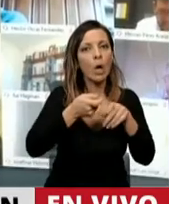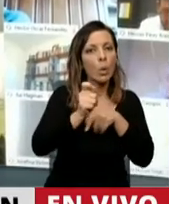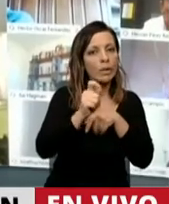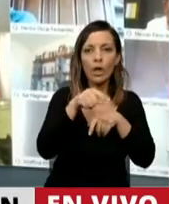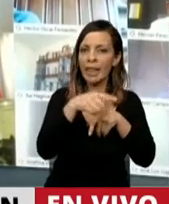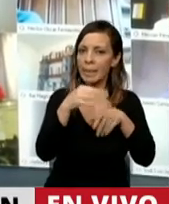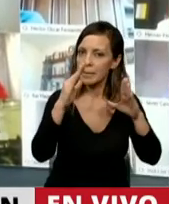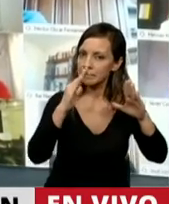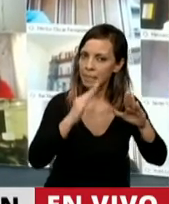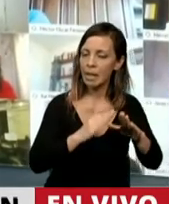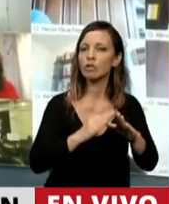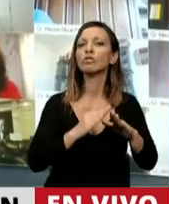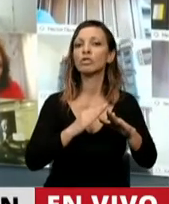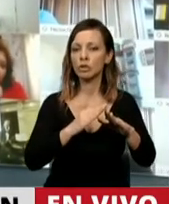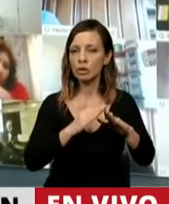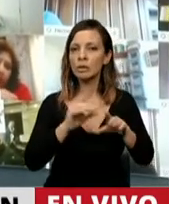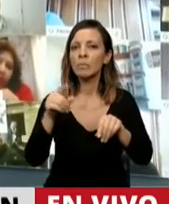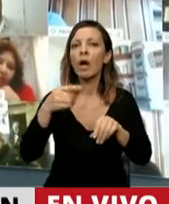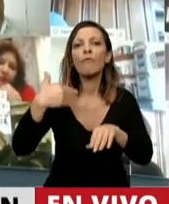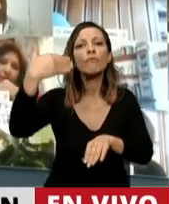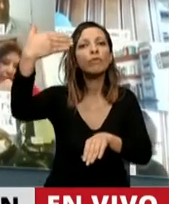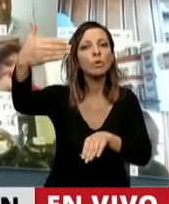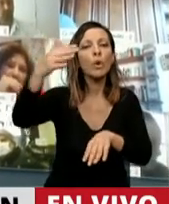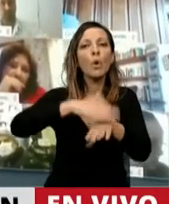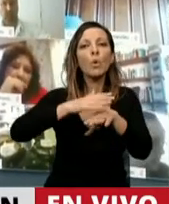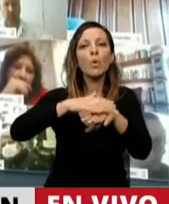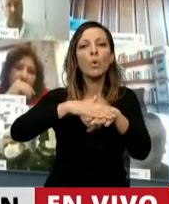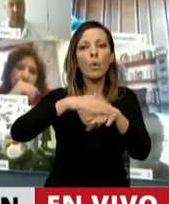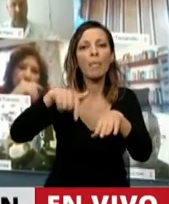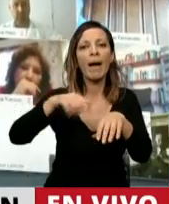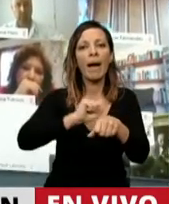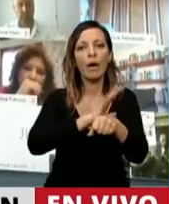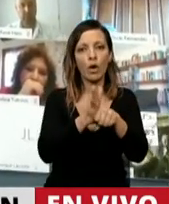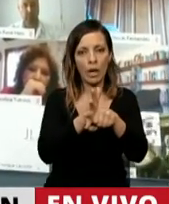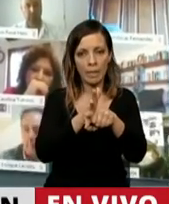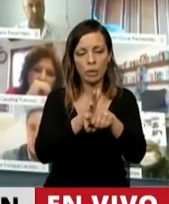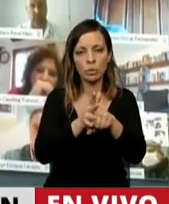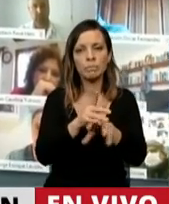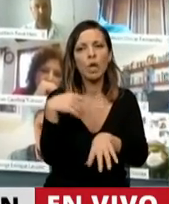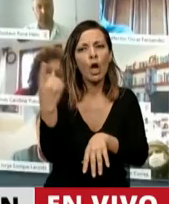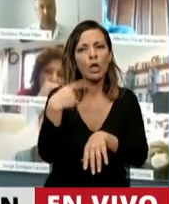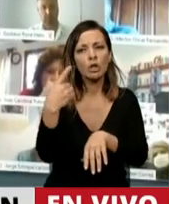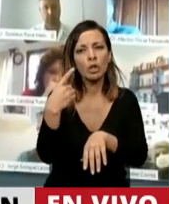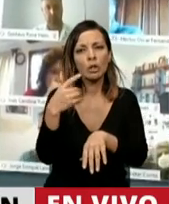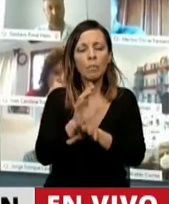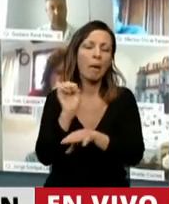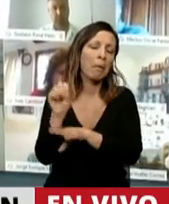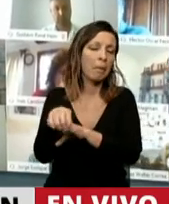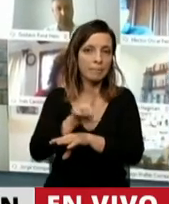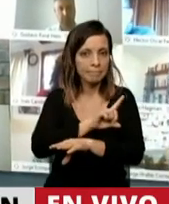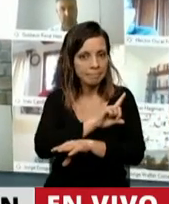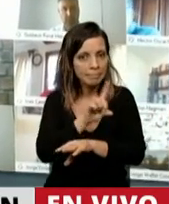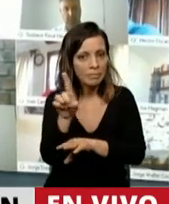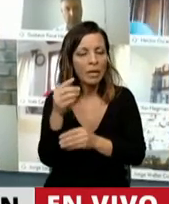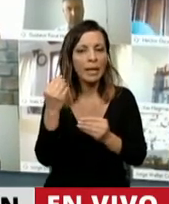extrajudiciales, presentes y futuras generadas por esta dura realidad. Pero no debemos perder de vista que